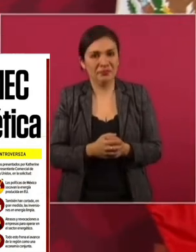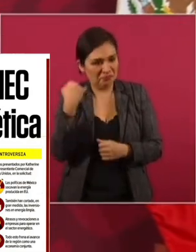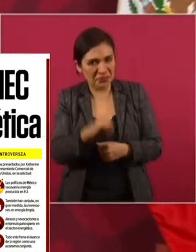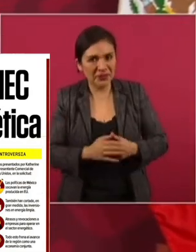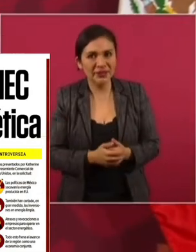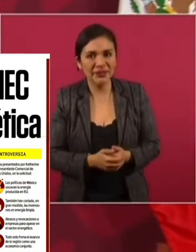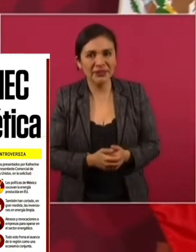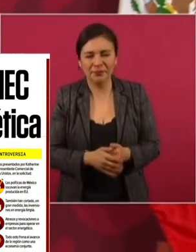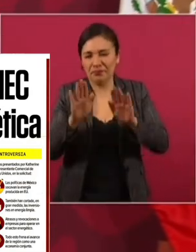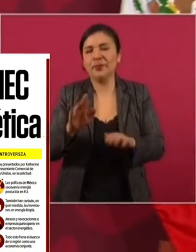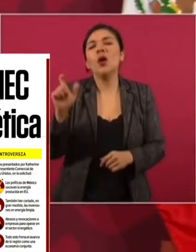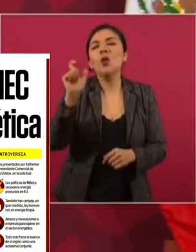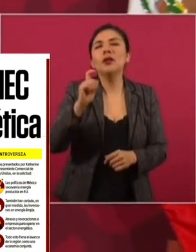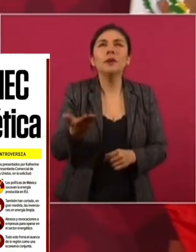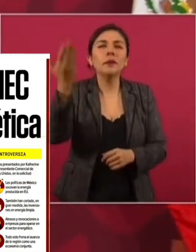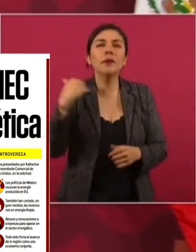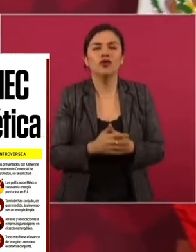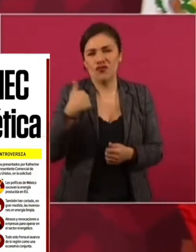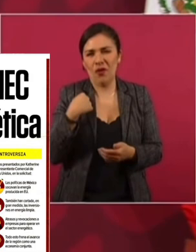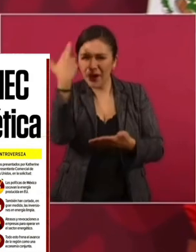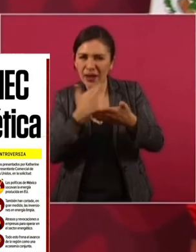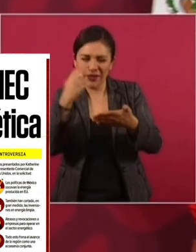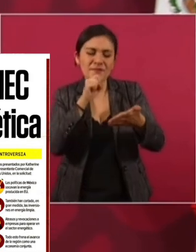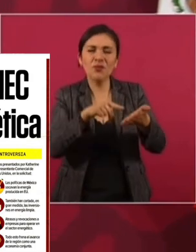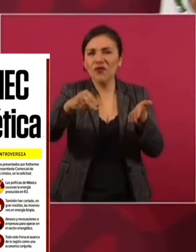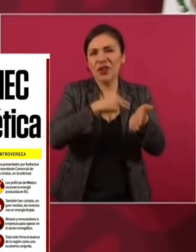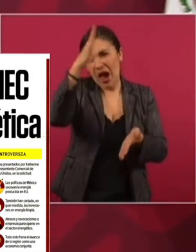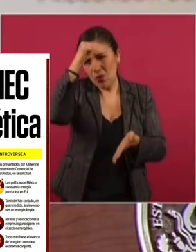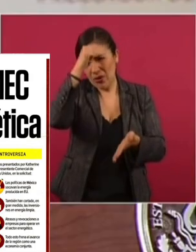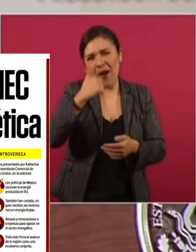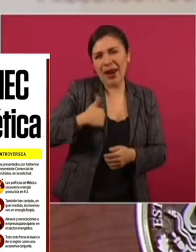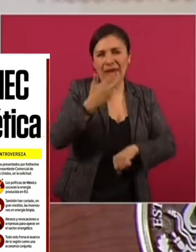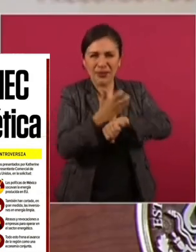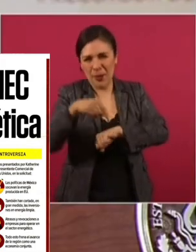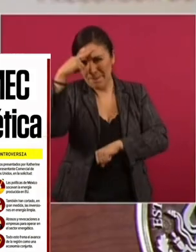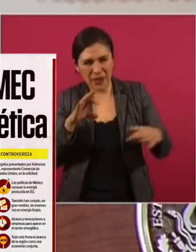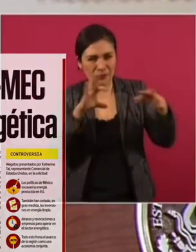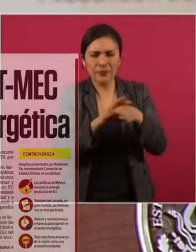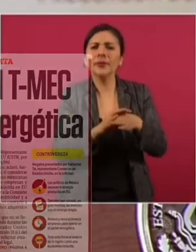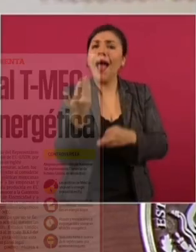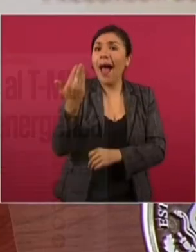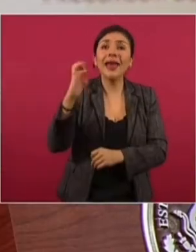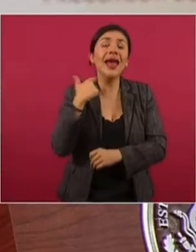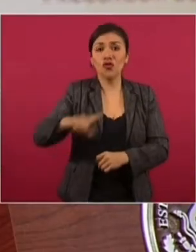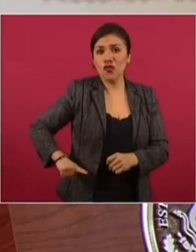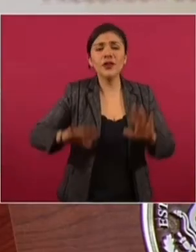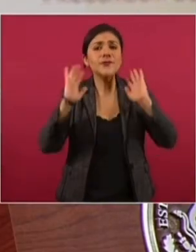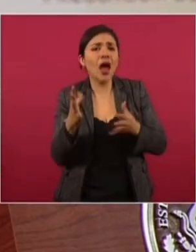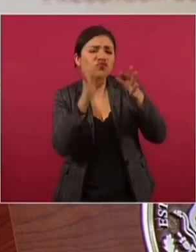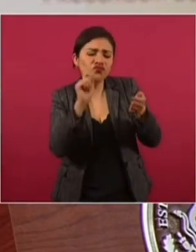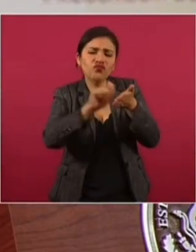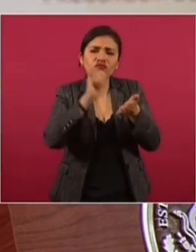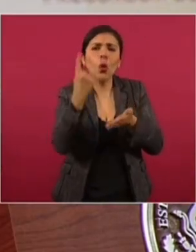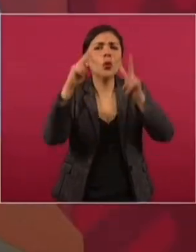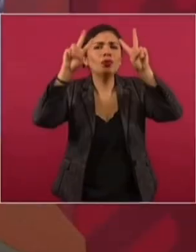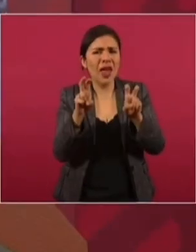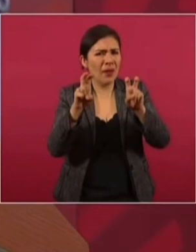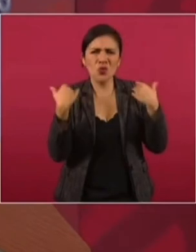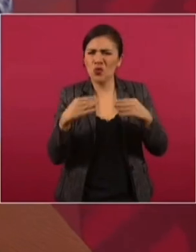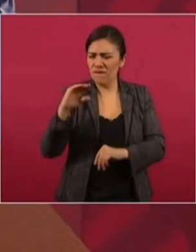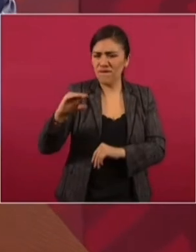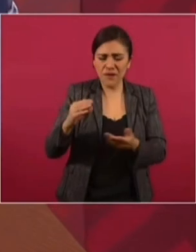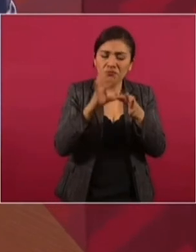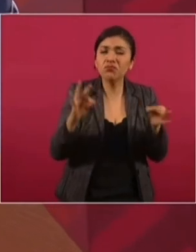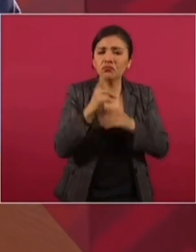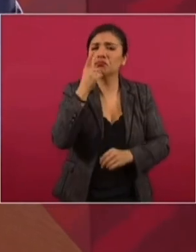Yo les cuento de que cuando estábamos revisando lo del tratado, ya habían negociado, los del gobierno anterior, un capítulo completo